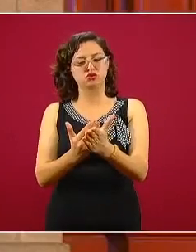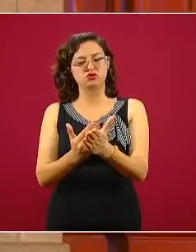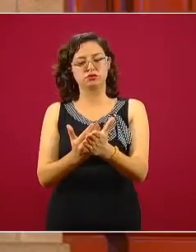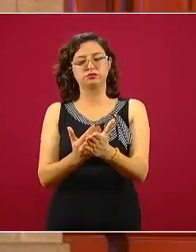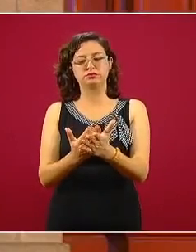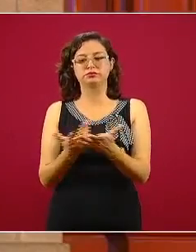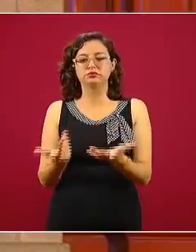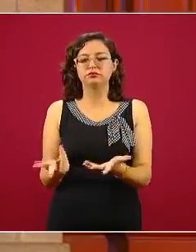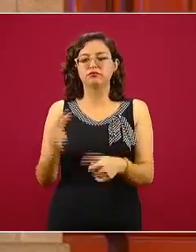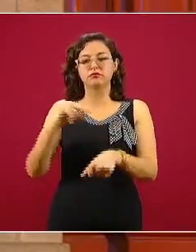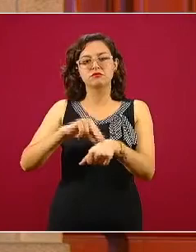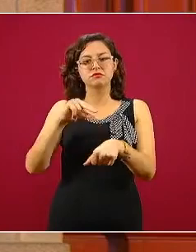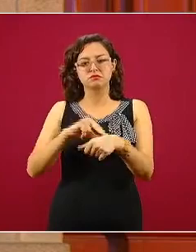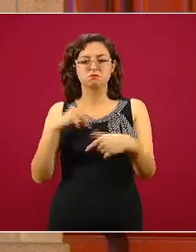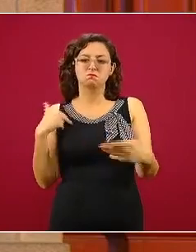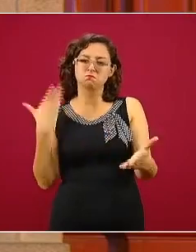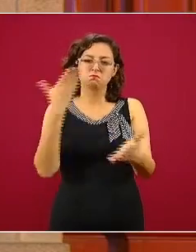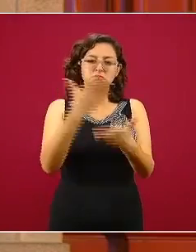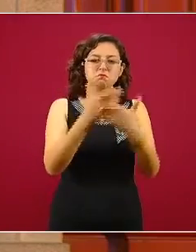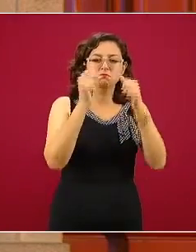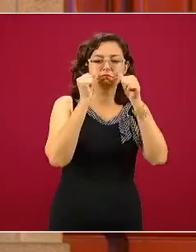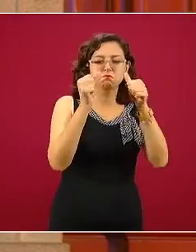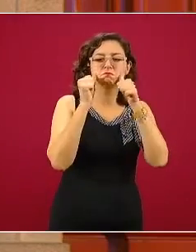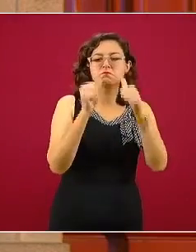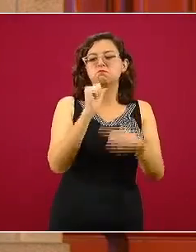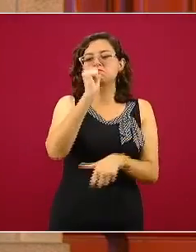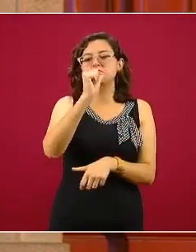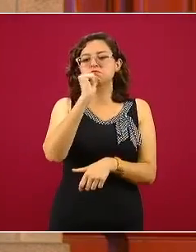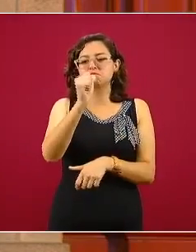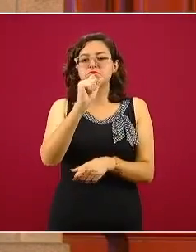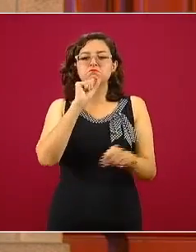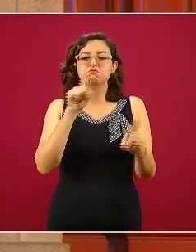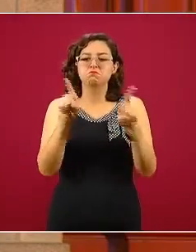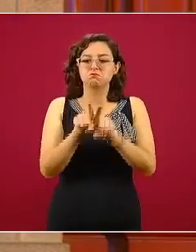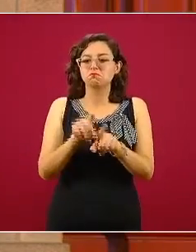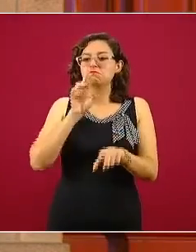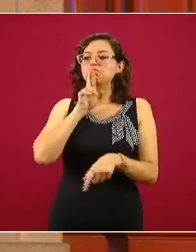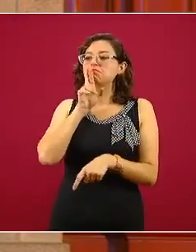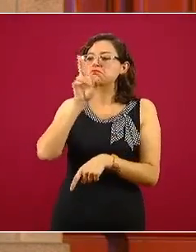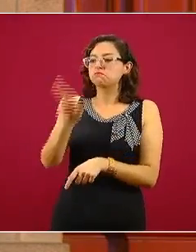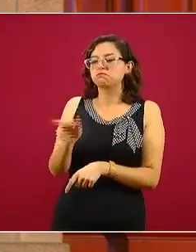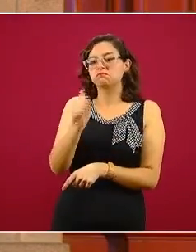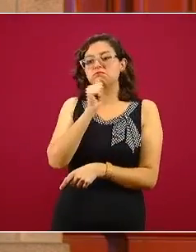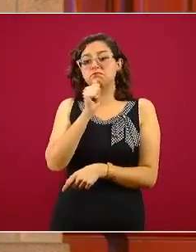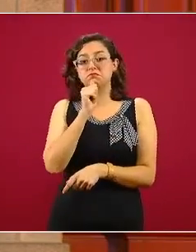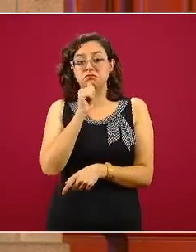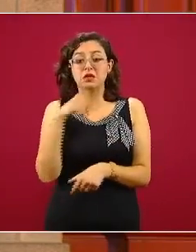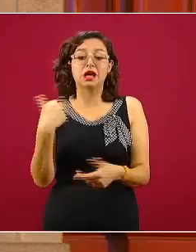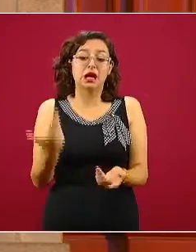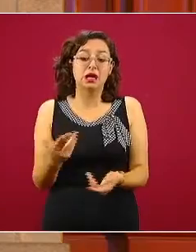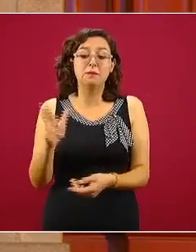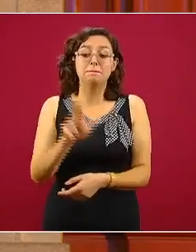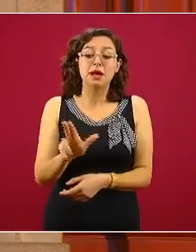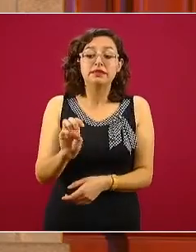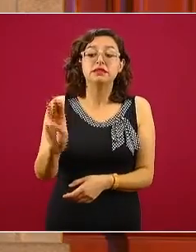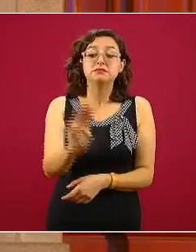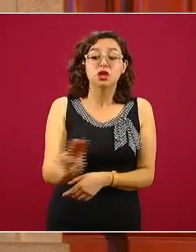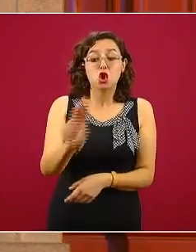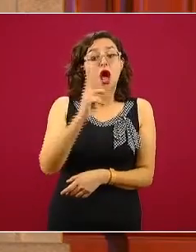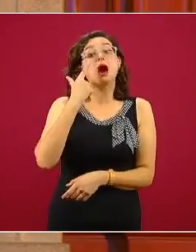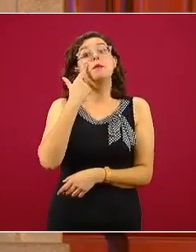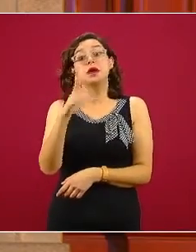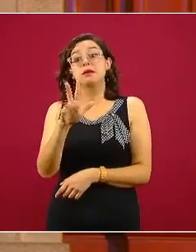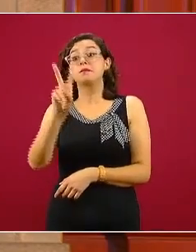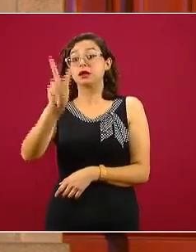atención médica, así también en su momento la emisión de resultados, por lo tanto será mañana, el miércoles, cuando veamos si realmente